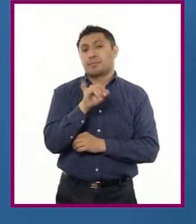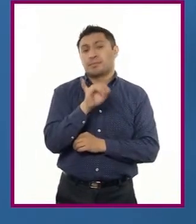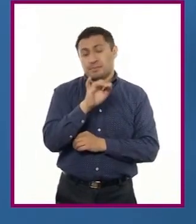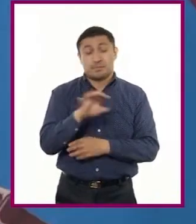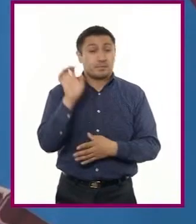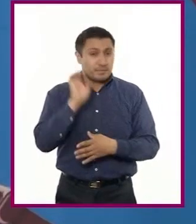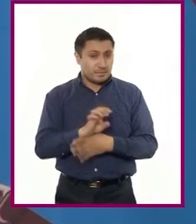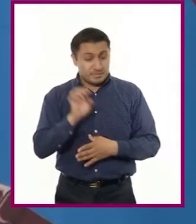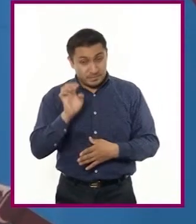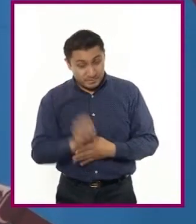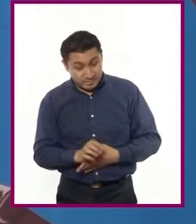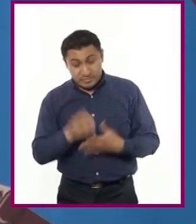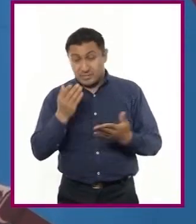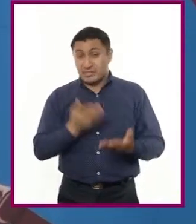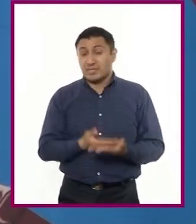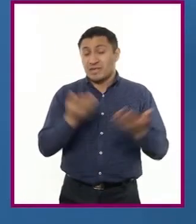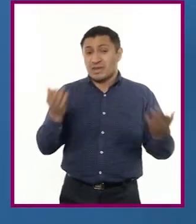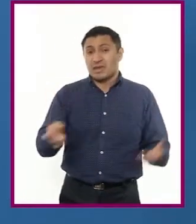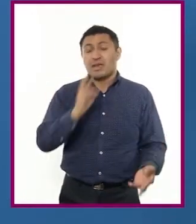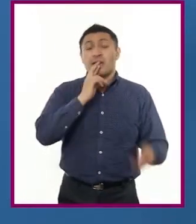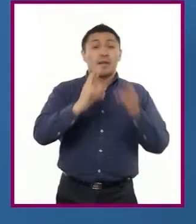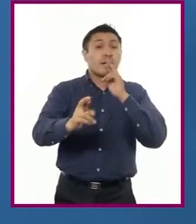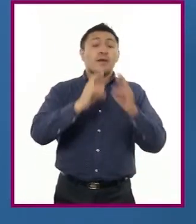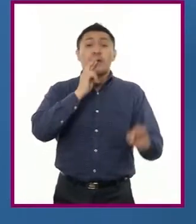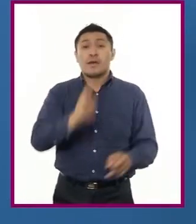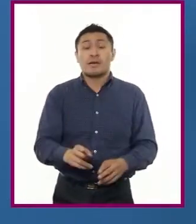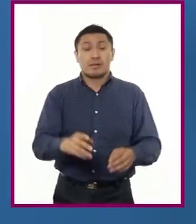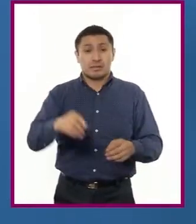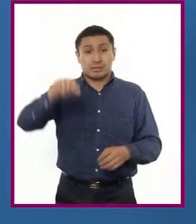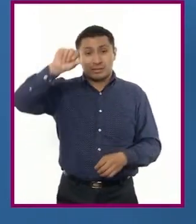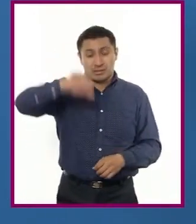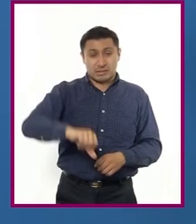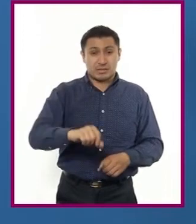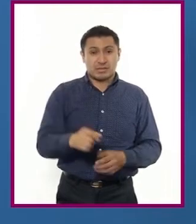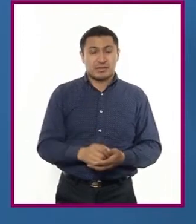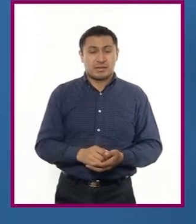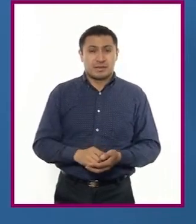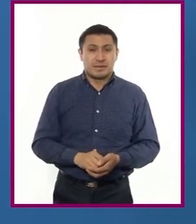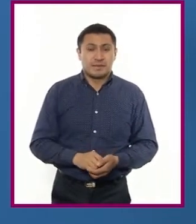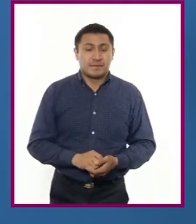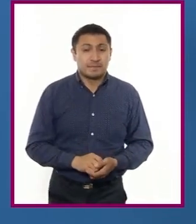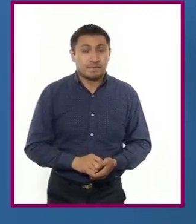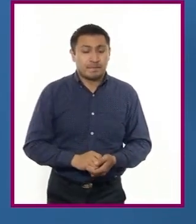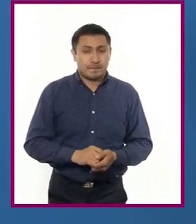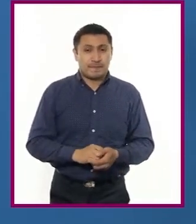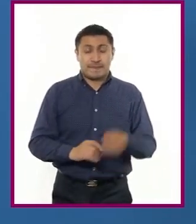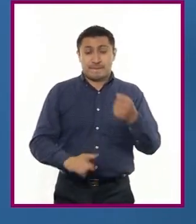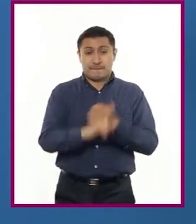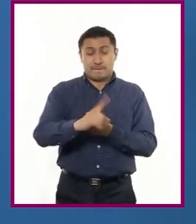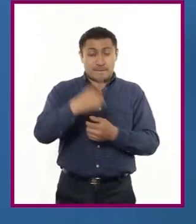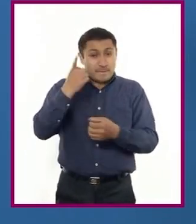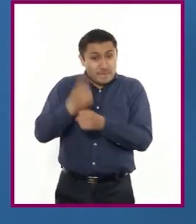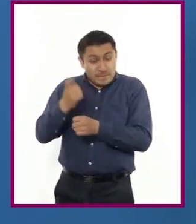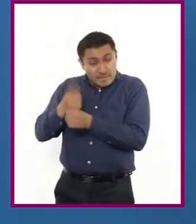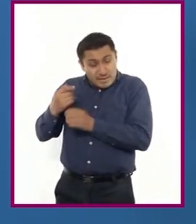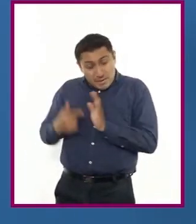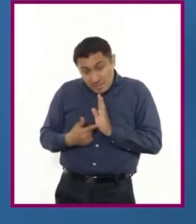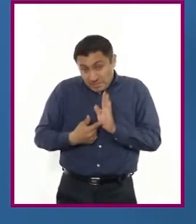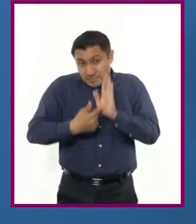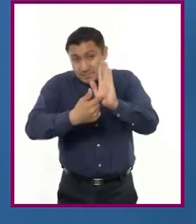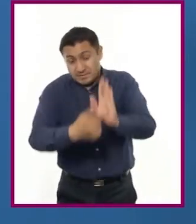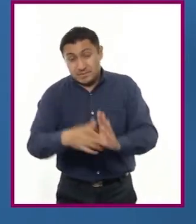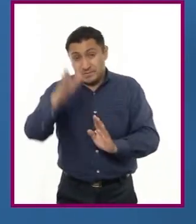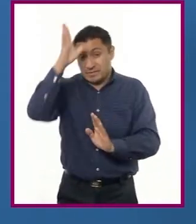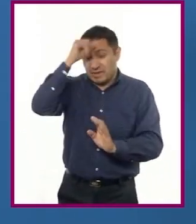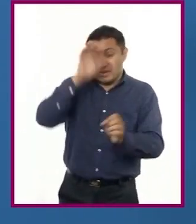Entonces, ahora demos respuesta al caso del principio y, de acuerdo a las opciones de respuesta, la más cercana